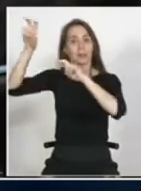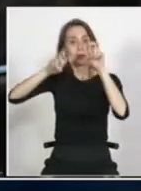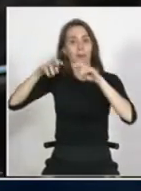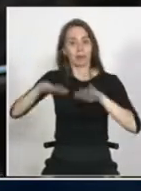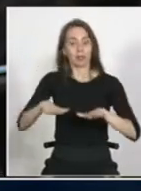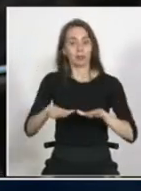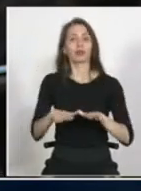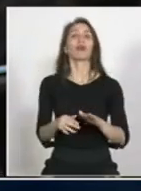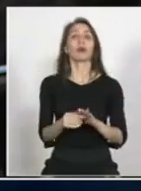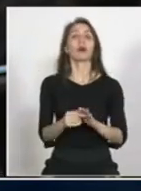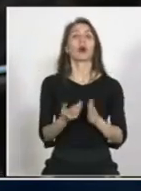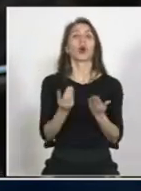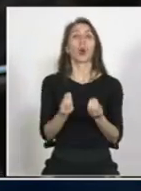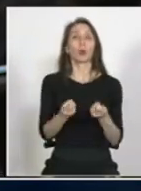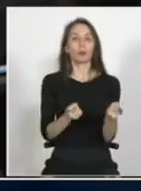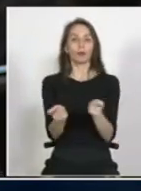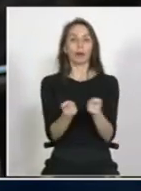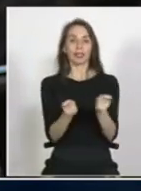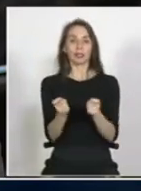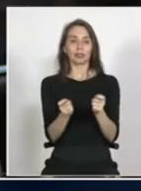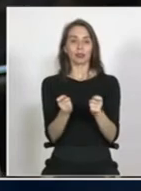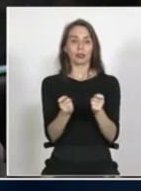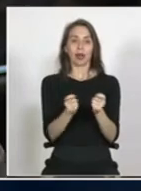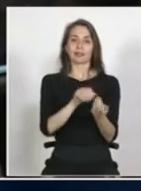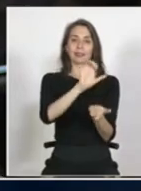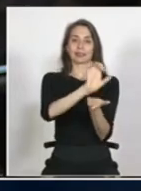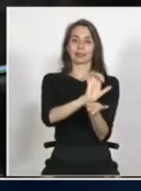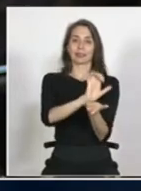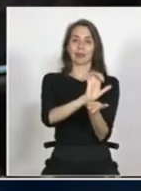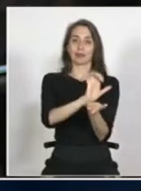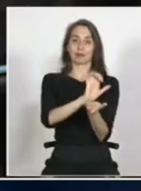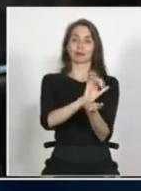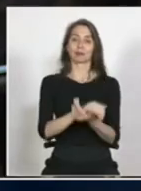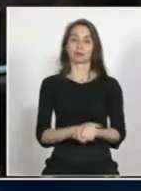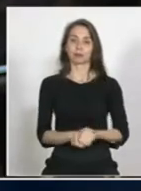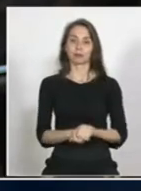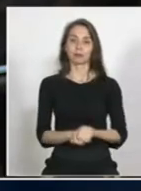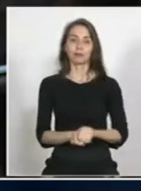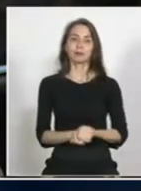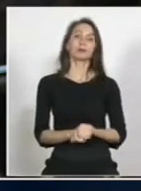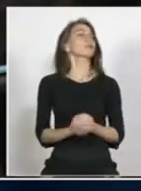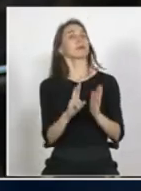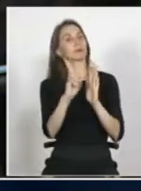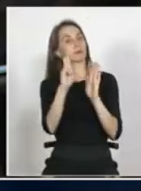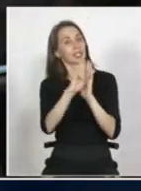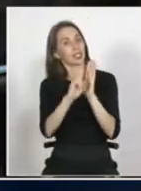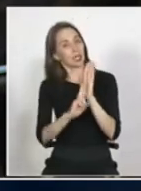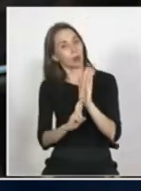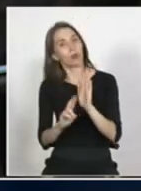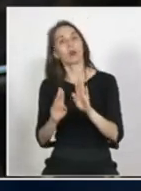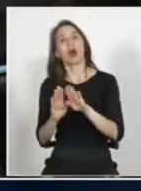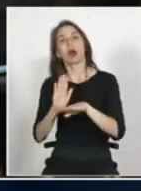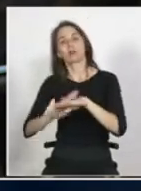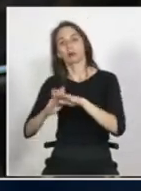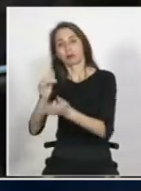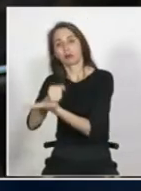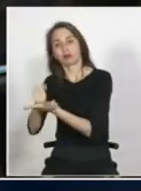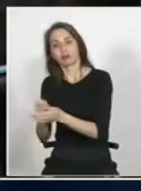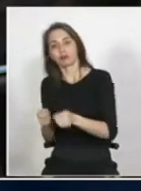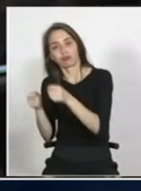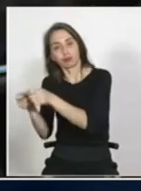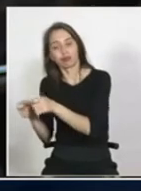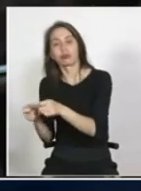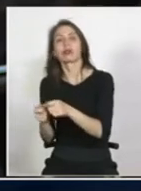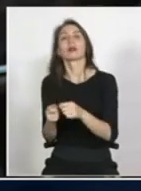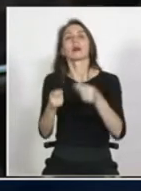gestionar este hecho migratorio desde el Estado desde una regularización desde los derechos humanos como mano